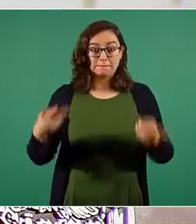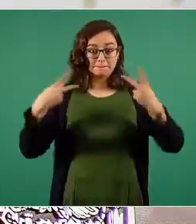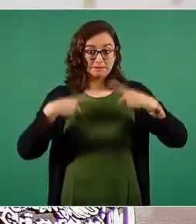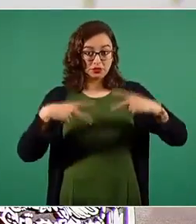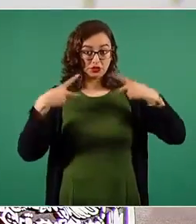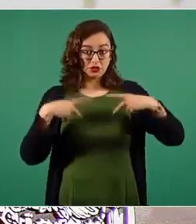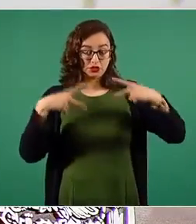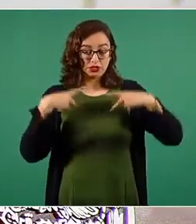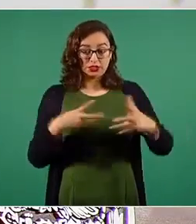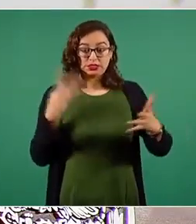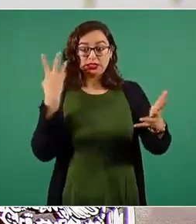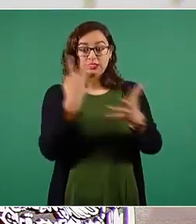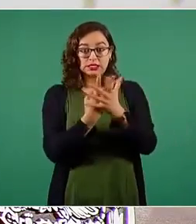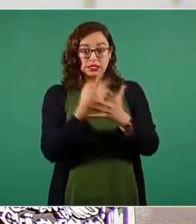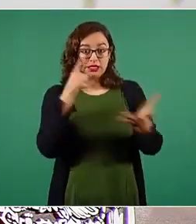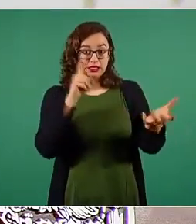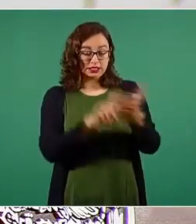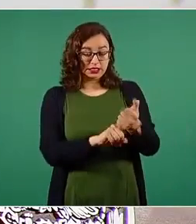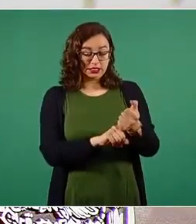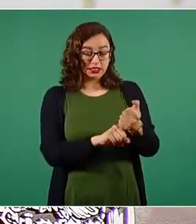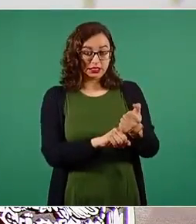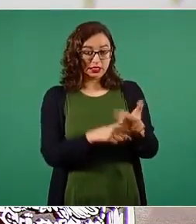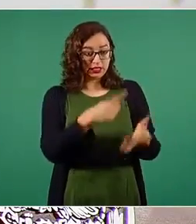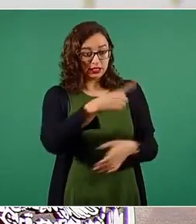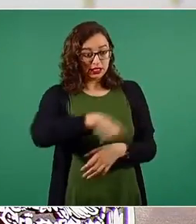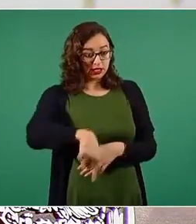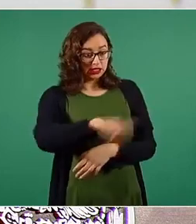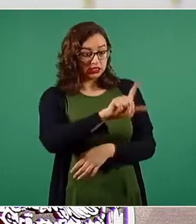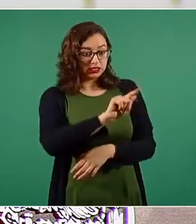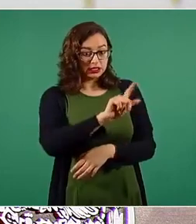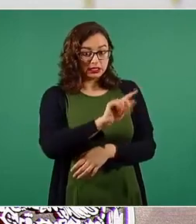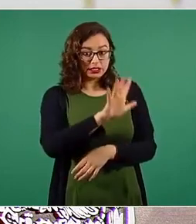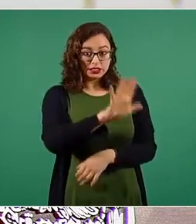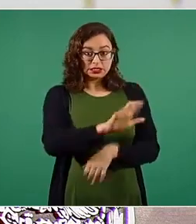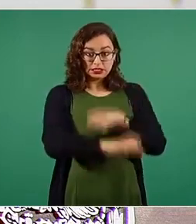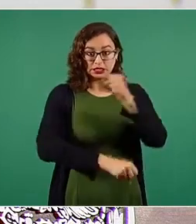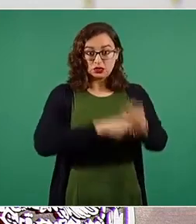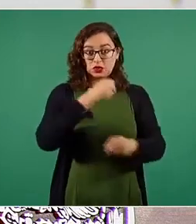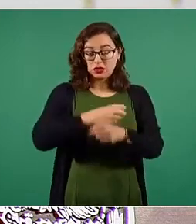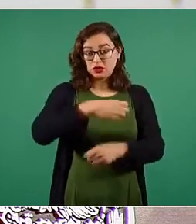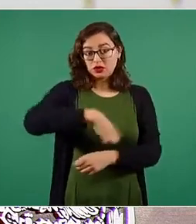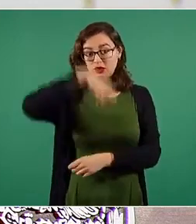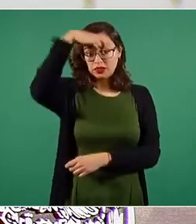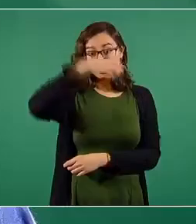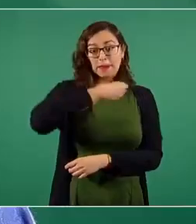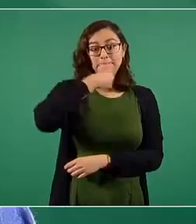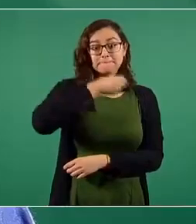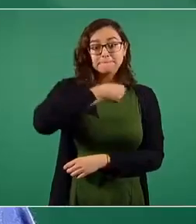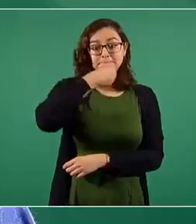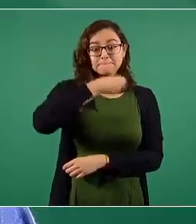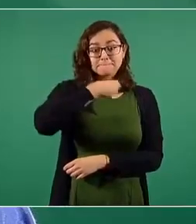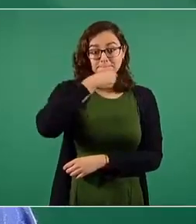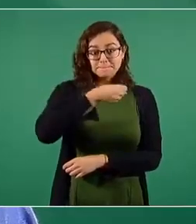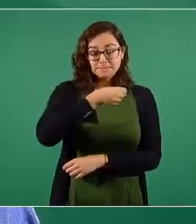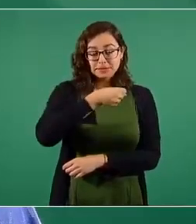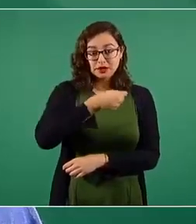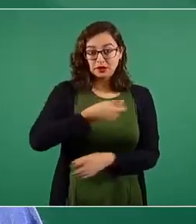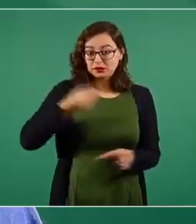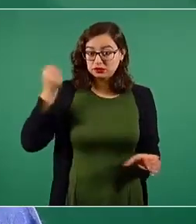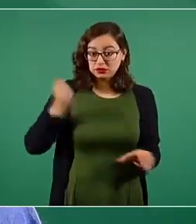penitenciaria que tenga más de 75 años solicitar a través